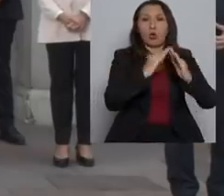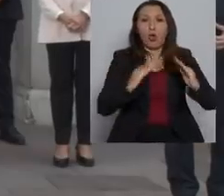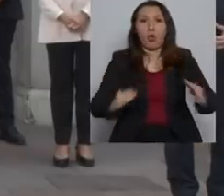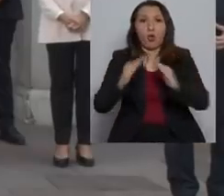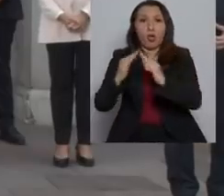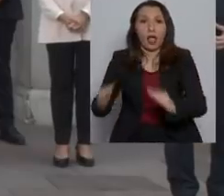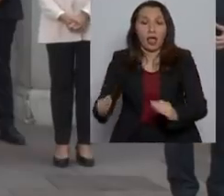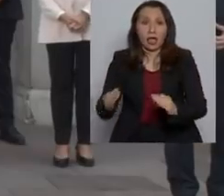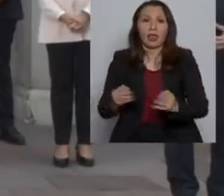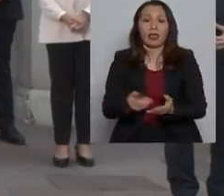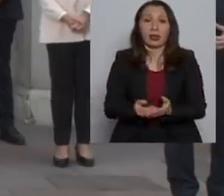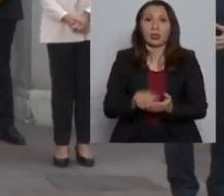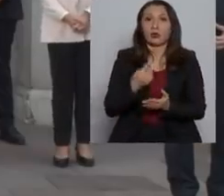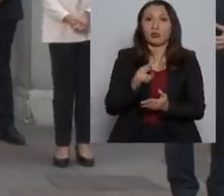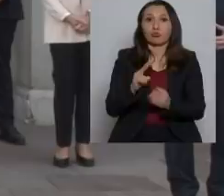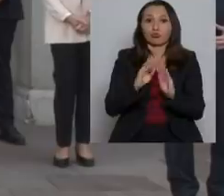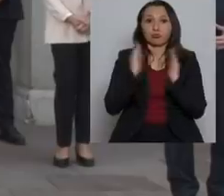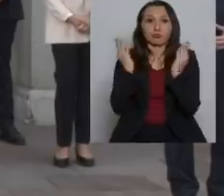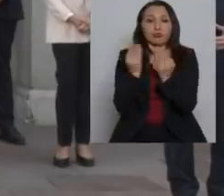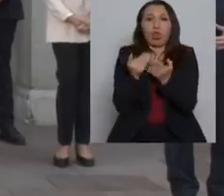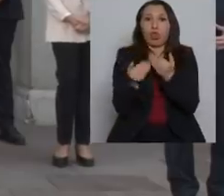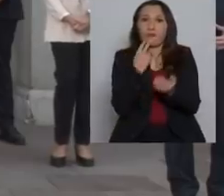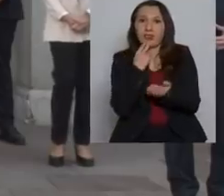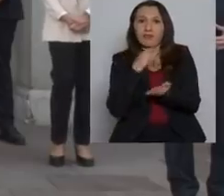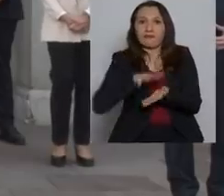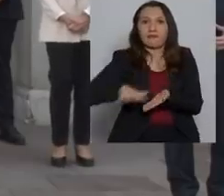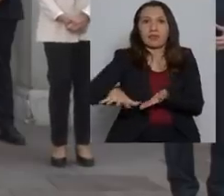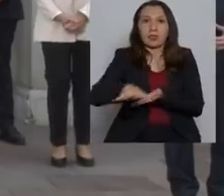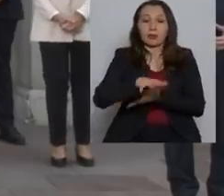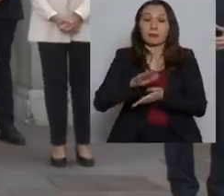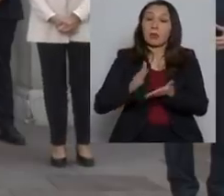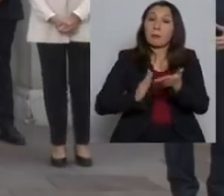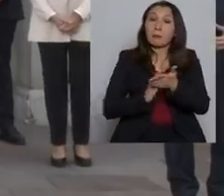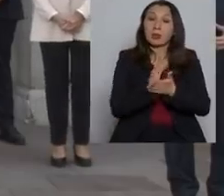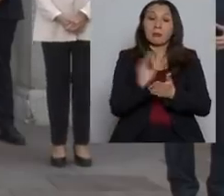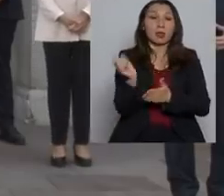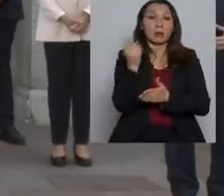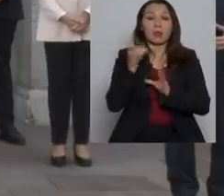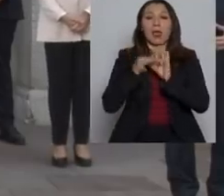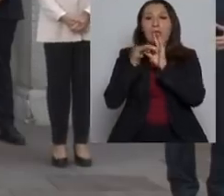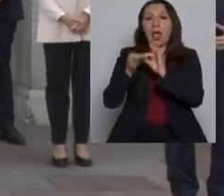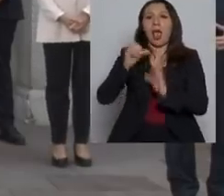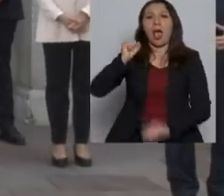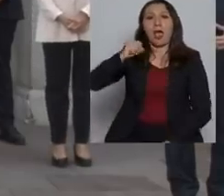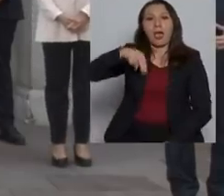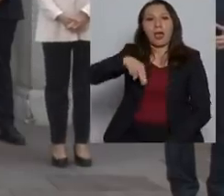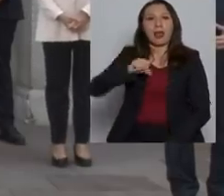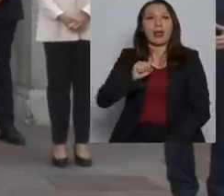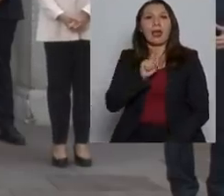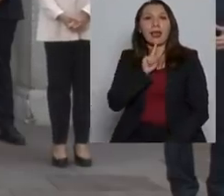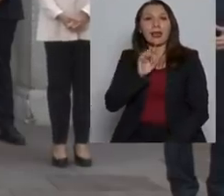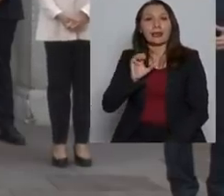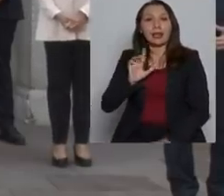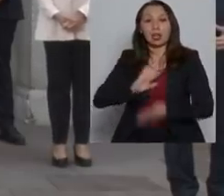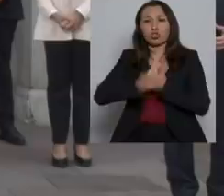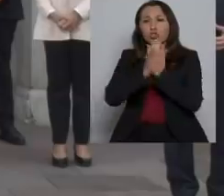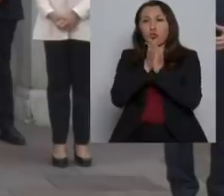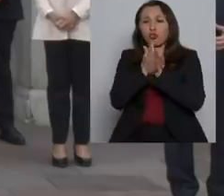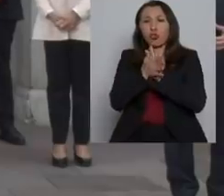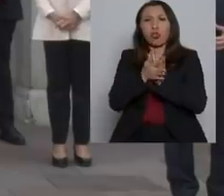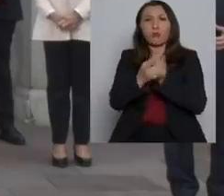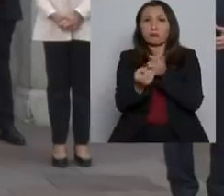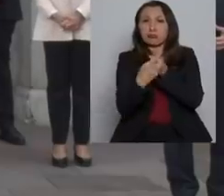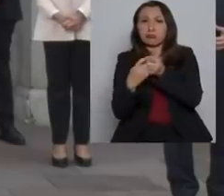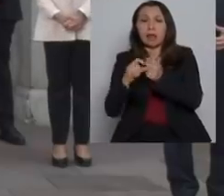y en su entorno. Quiero partir agradeciendo a Anatel porque todos los canales se han